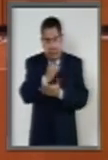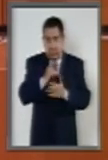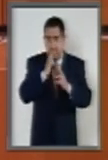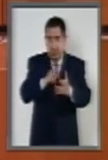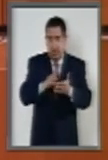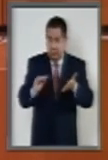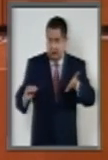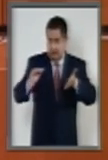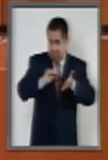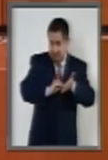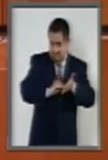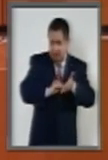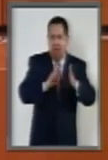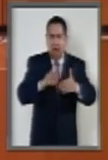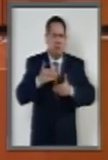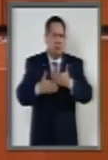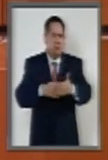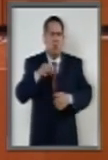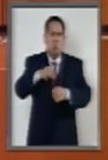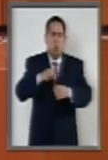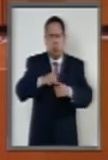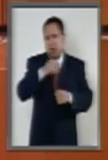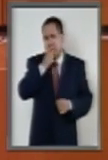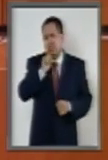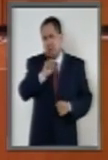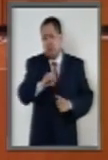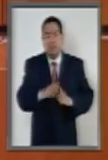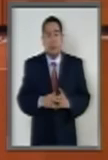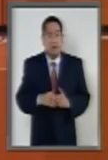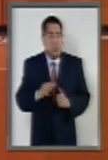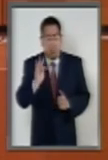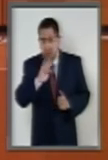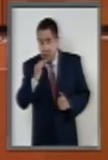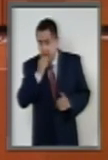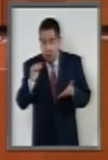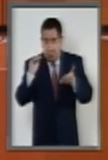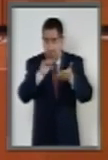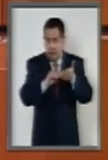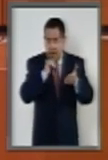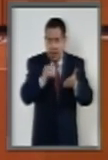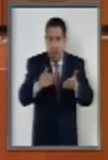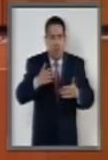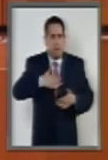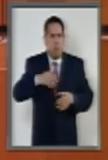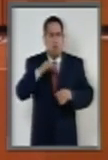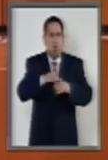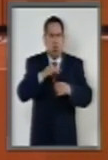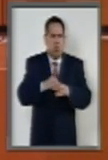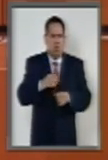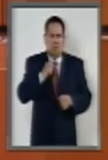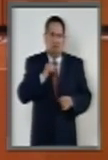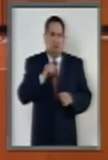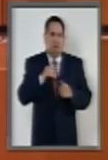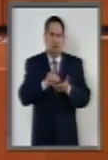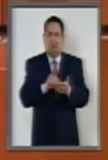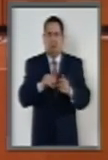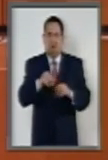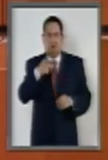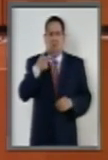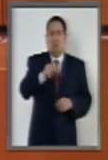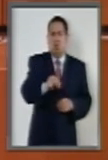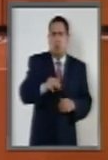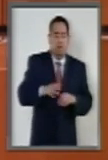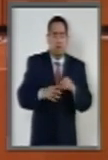podemos avanzar y votar en sentido positivo. De lo contrario, mi voto seguirá siendo negativo, pues no